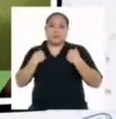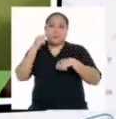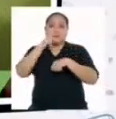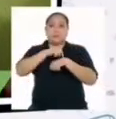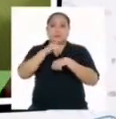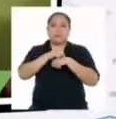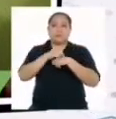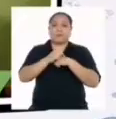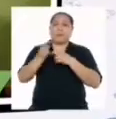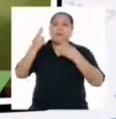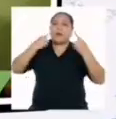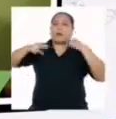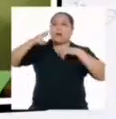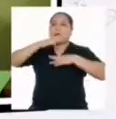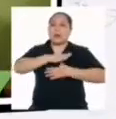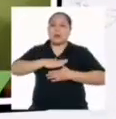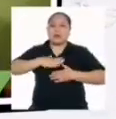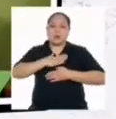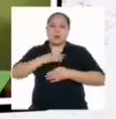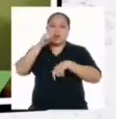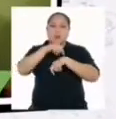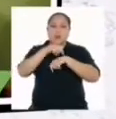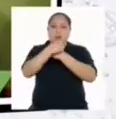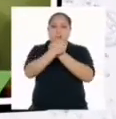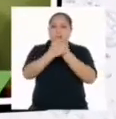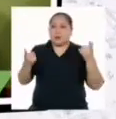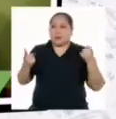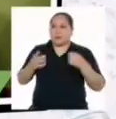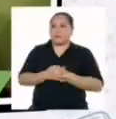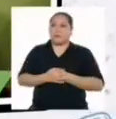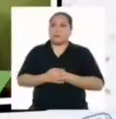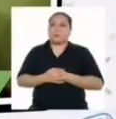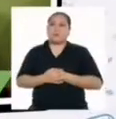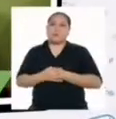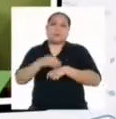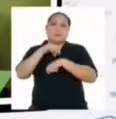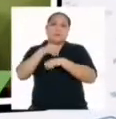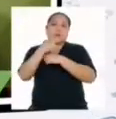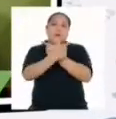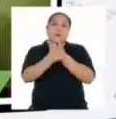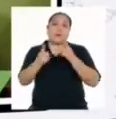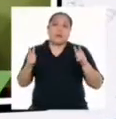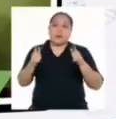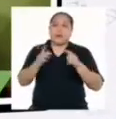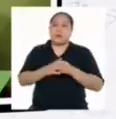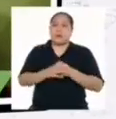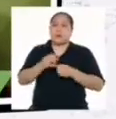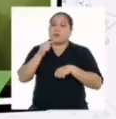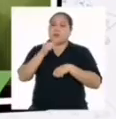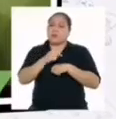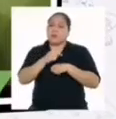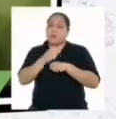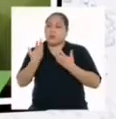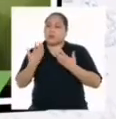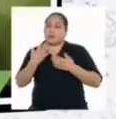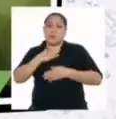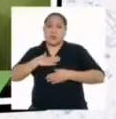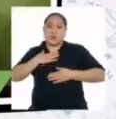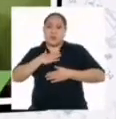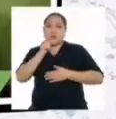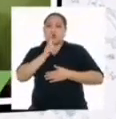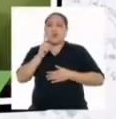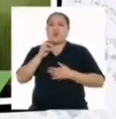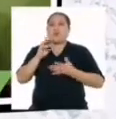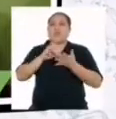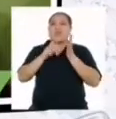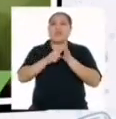de recreación y momentos libres. Tiempos libres, periodo de satisfacción que no está relacionado con